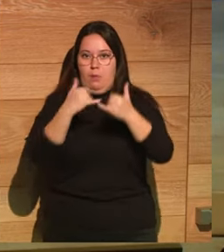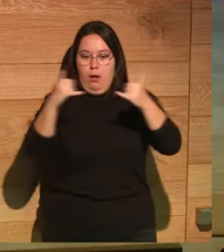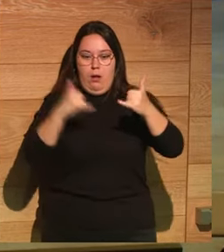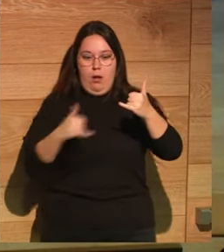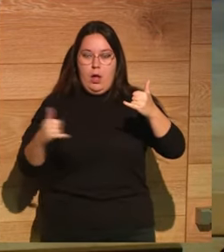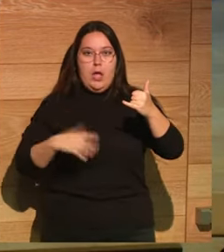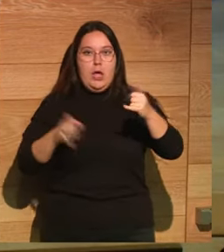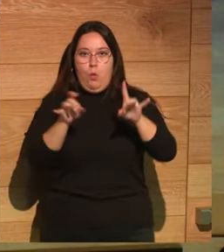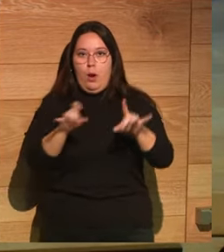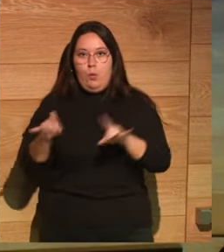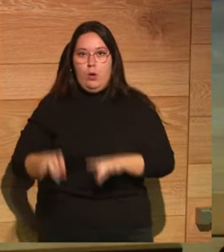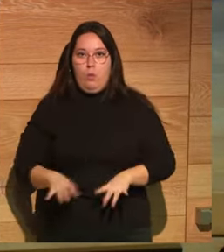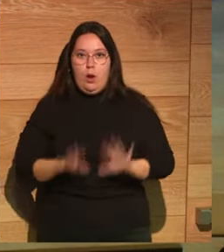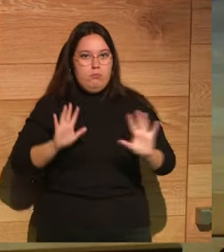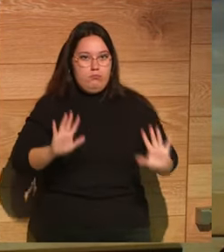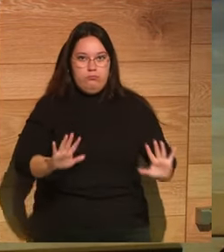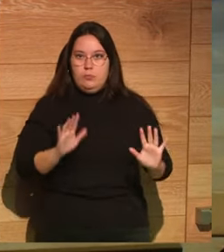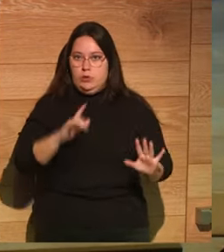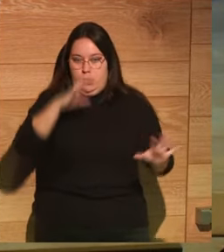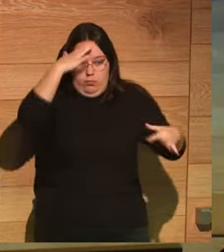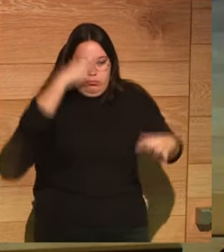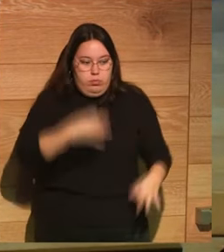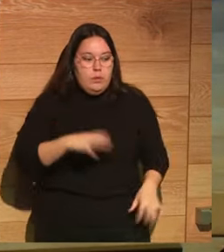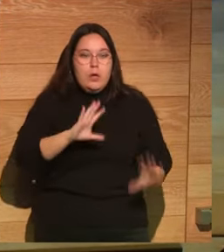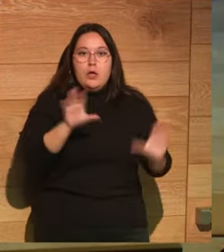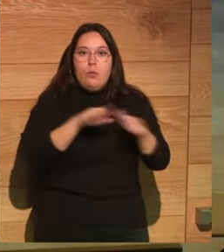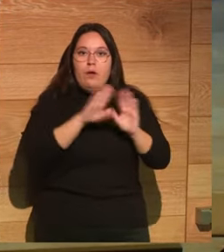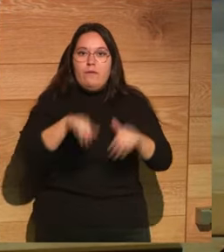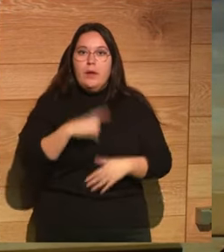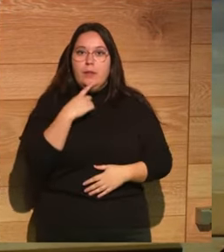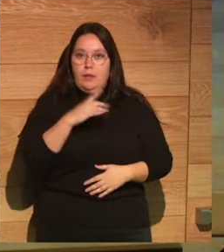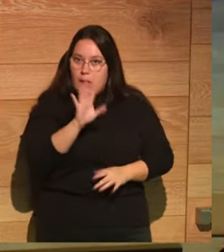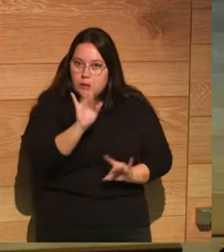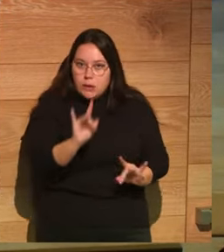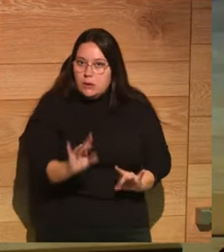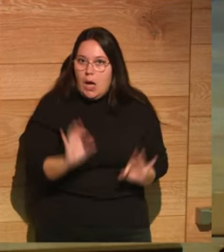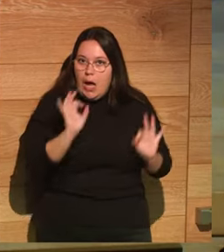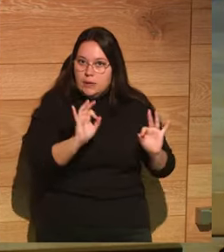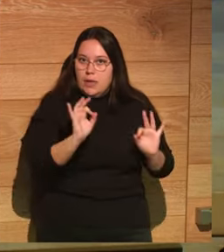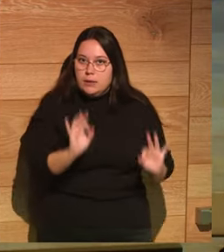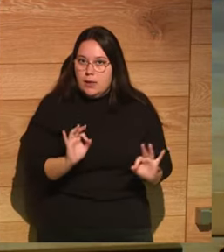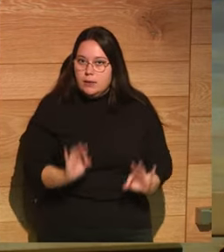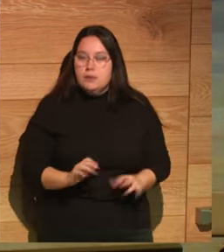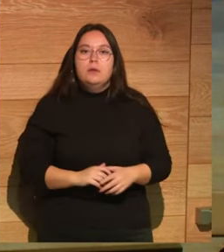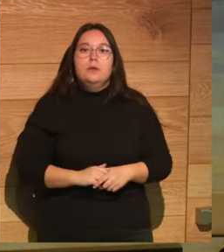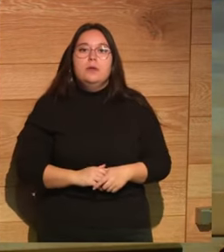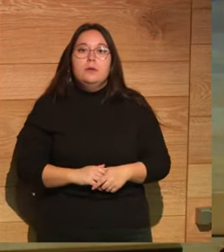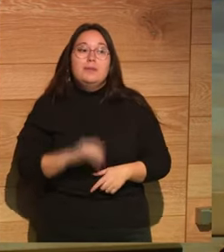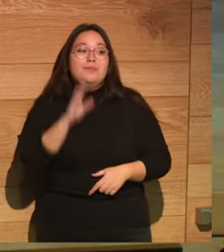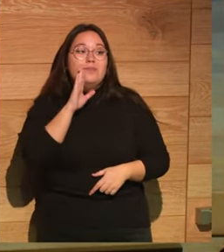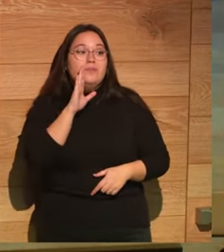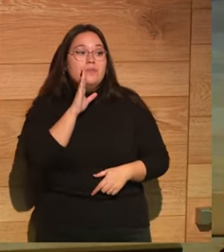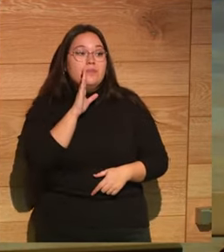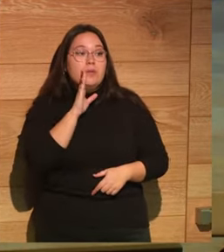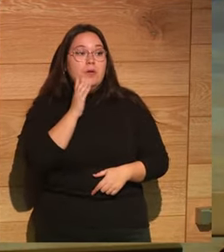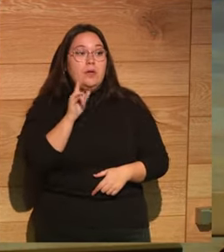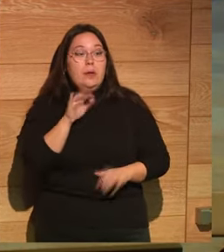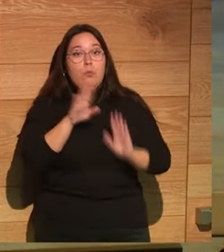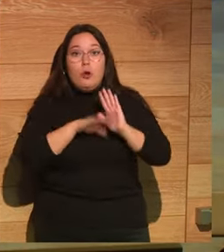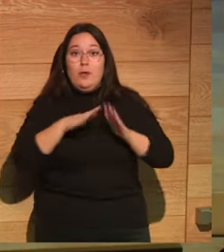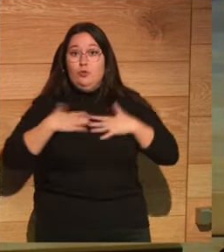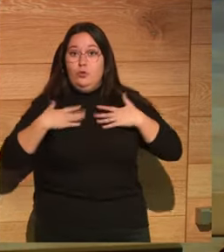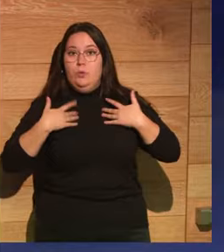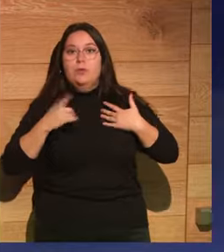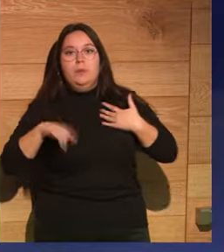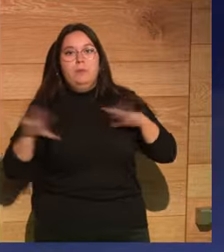absolutamente vamos sí están convencidos y el grupo termina diciendo que es así y en el caso de lo que comentabas del este de sorpresa sorpresa